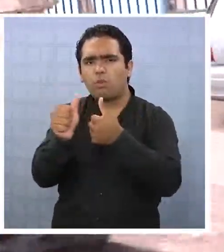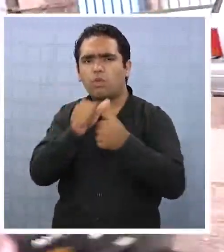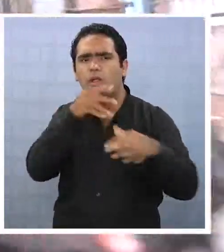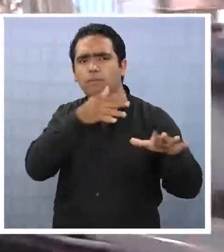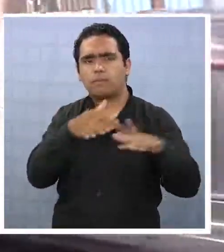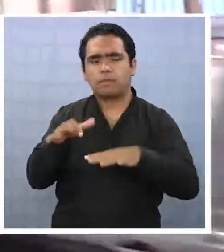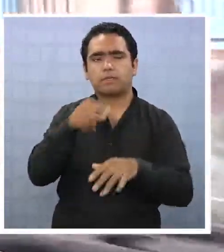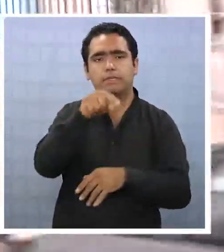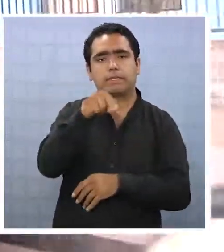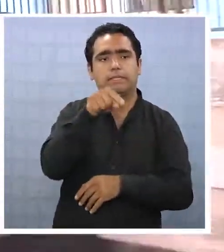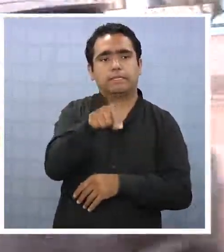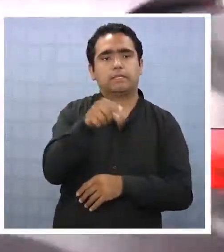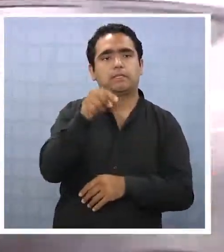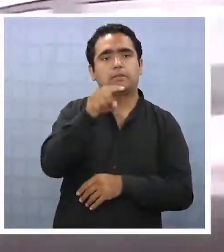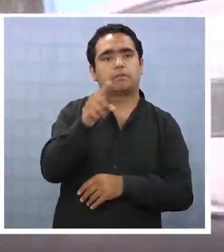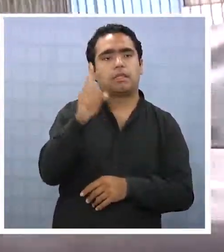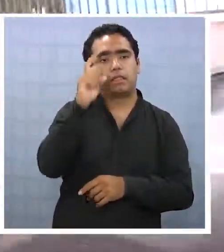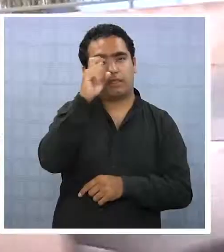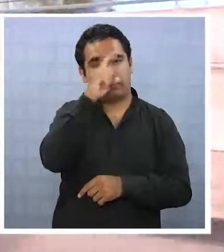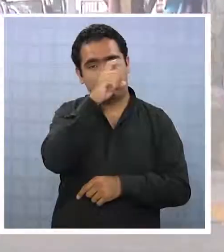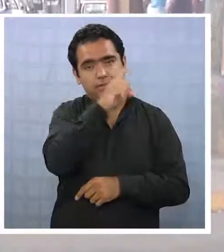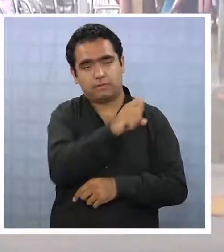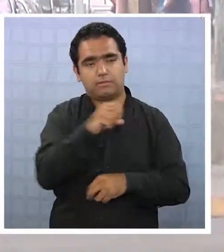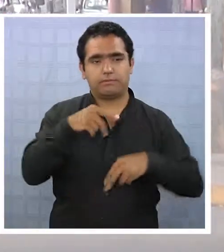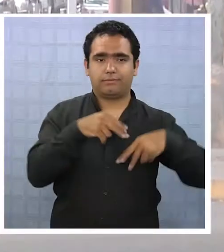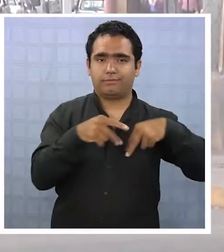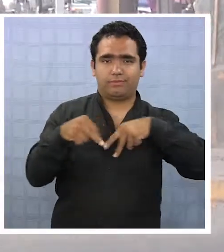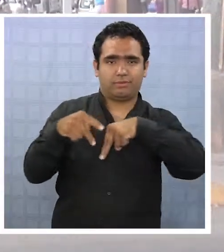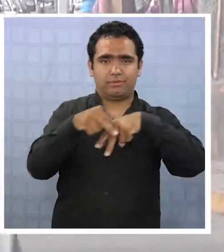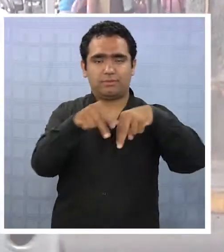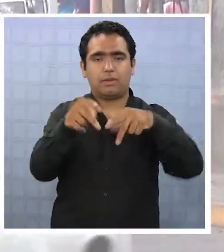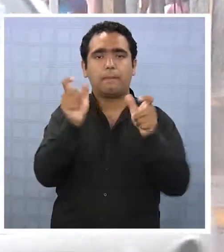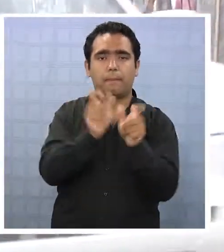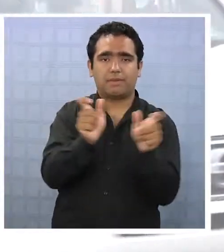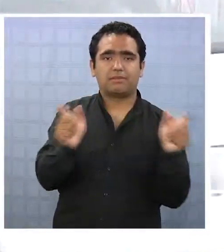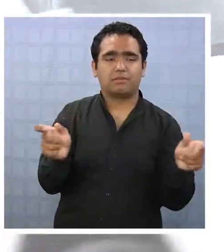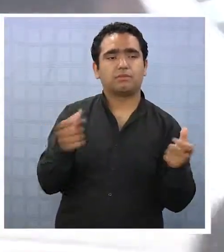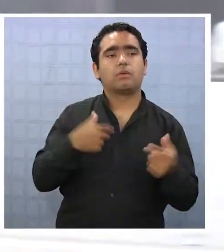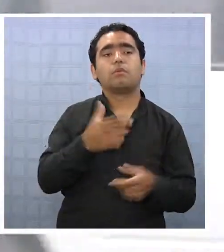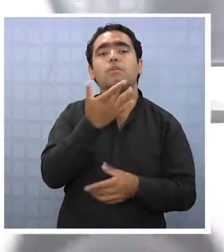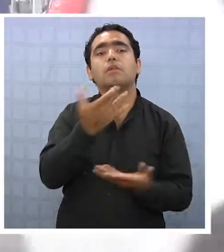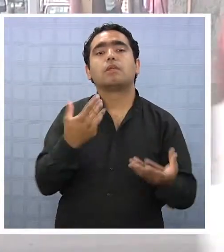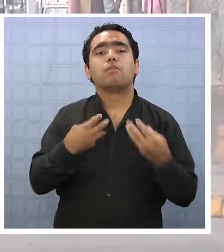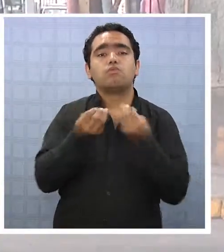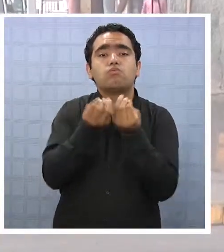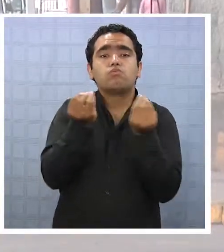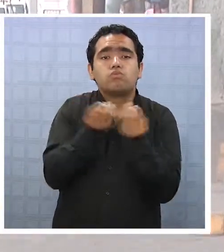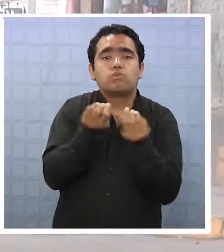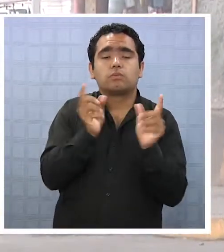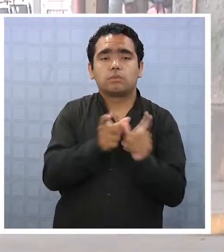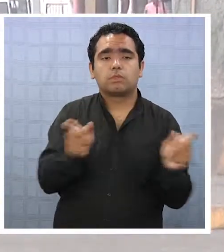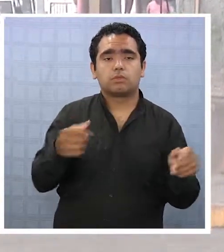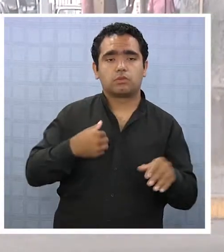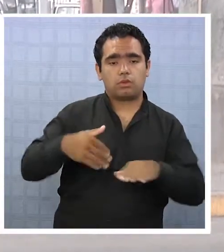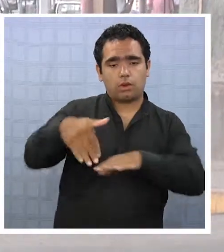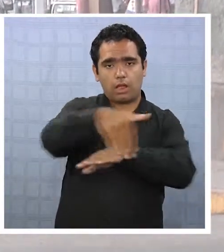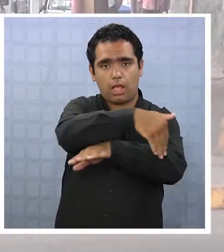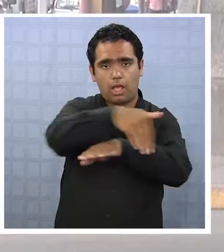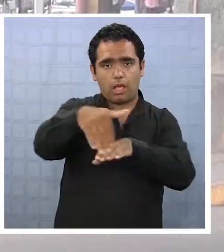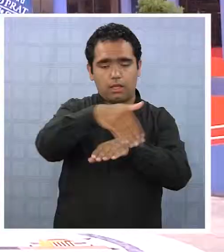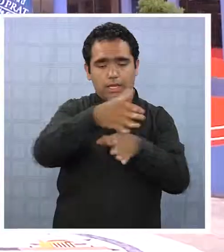provocar grandes dificultades para el desplazamiento de las personas, sobre todo porque muchos ocupan las veredas para estacionar.